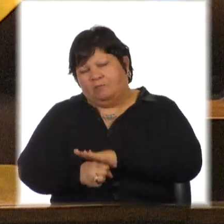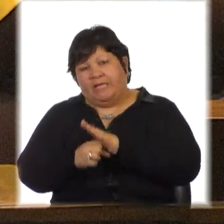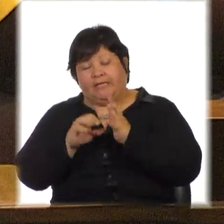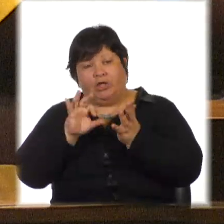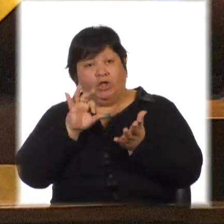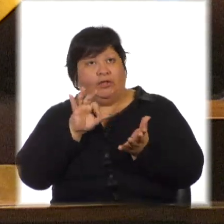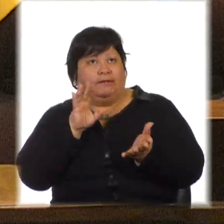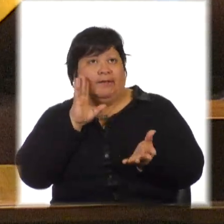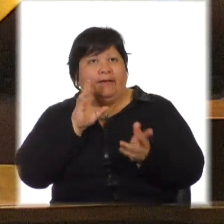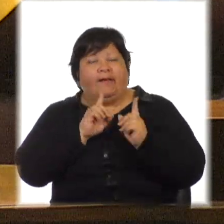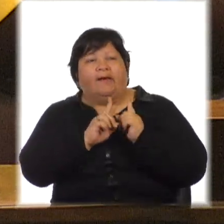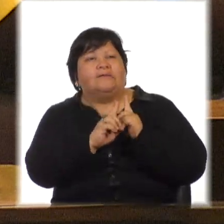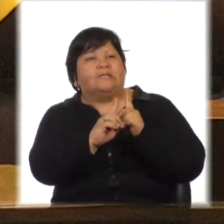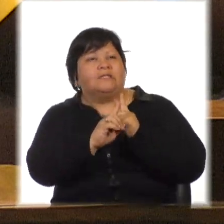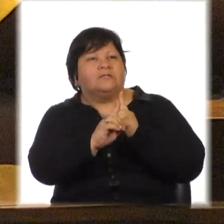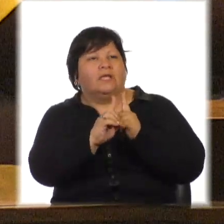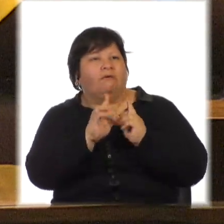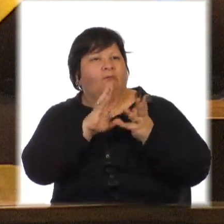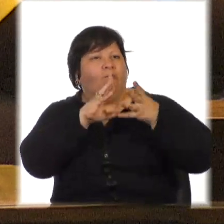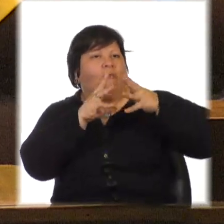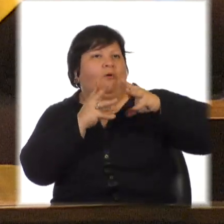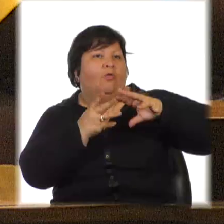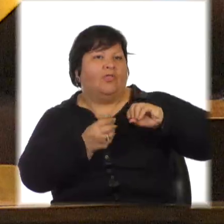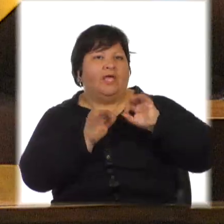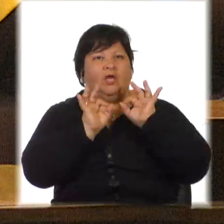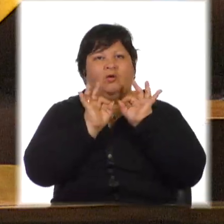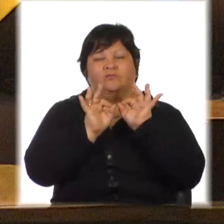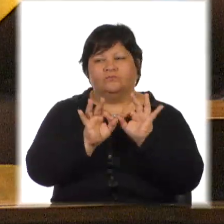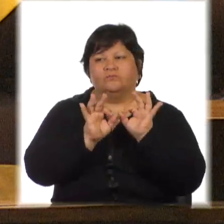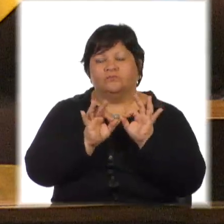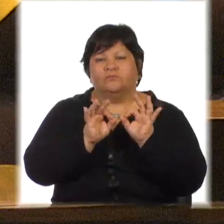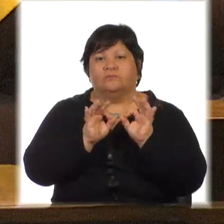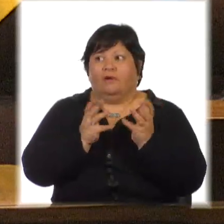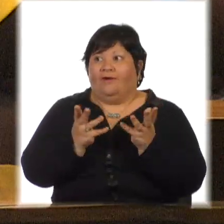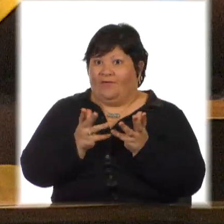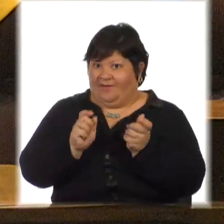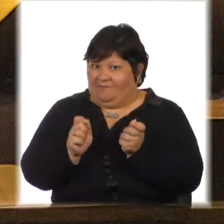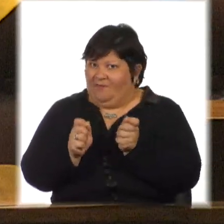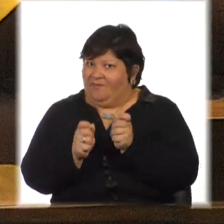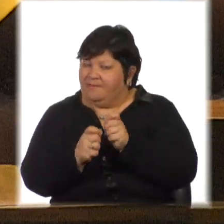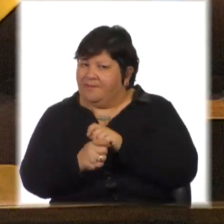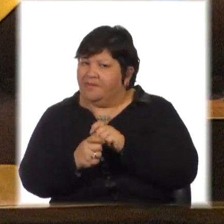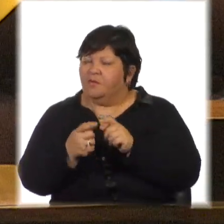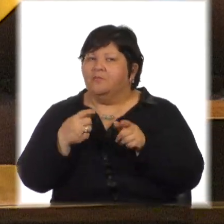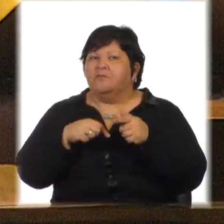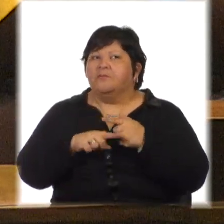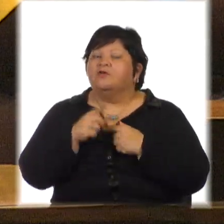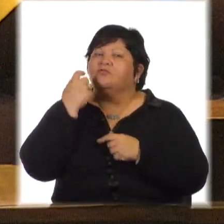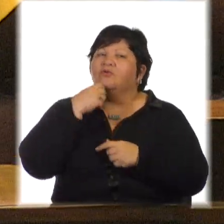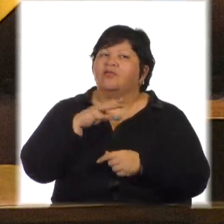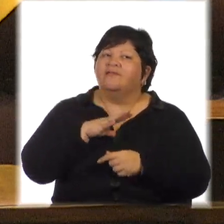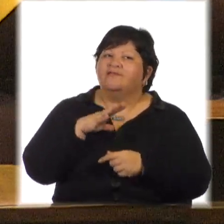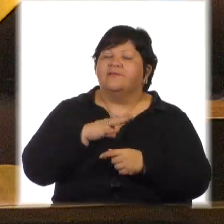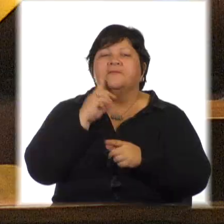bajo pena de censura social, aunque estamos transitando caminos de cambios, eran o son todavía, para